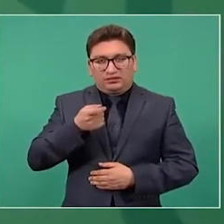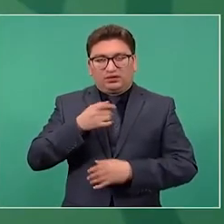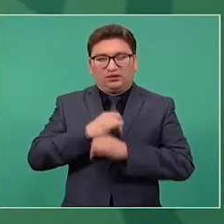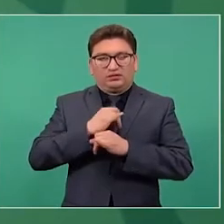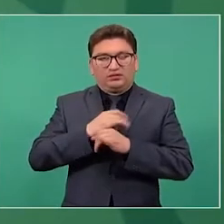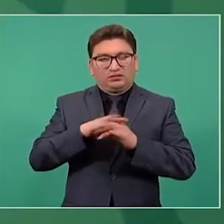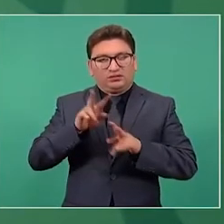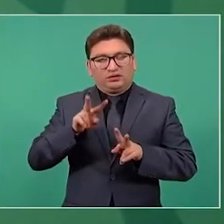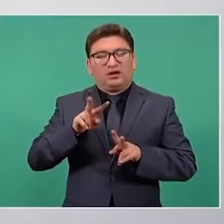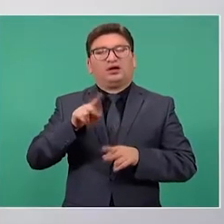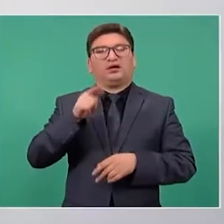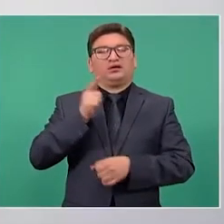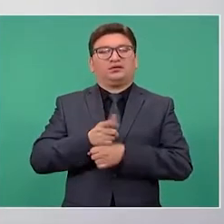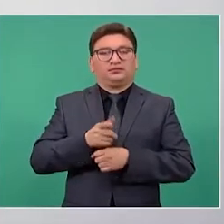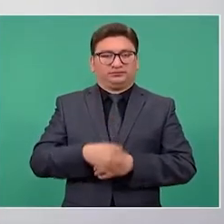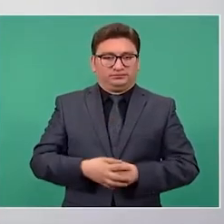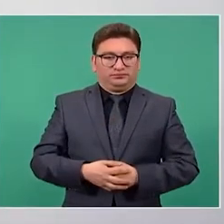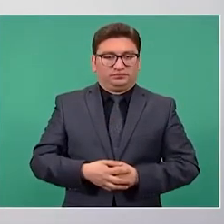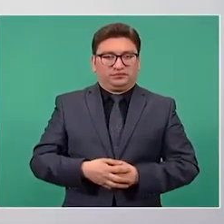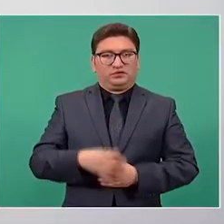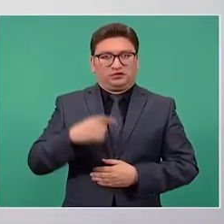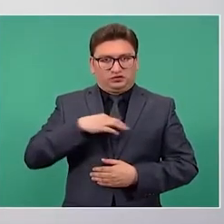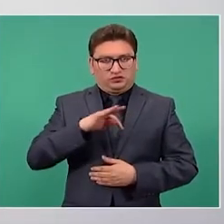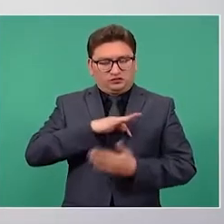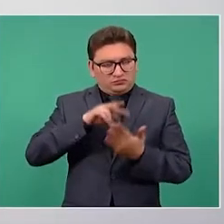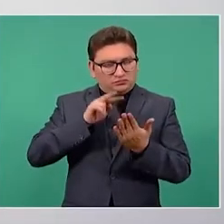y lo puse.